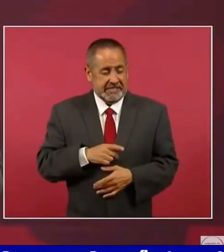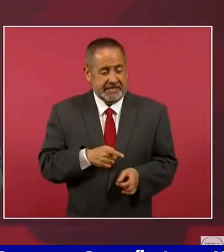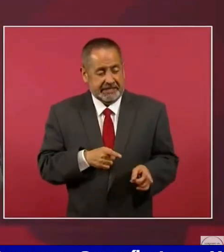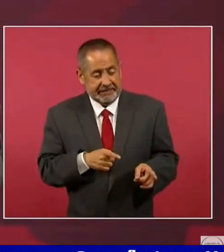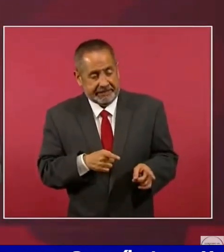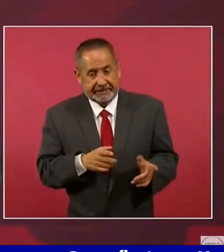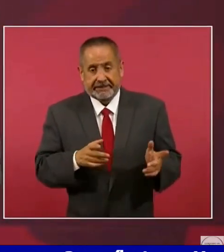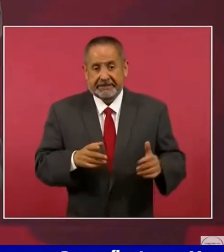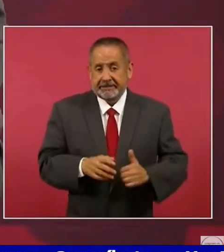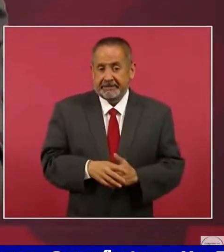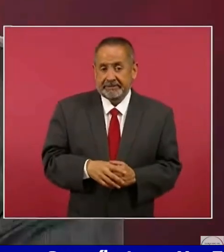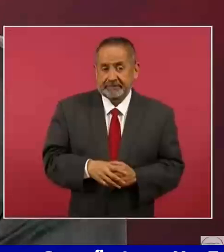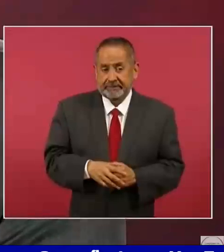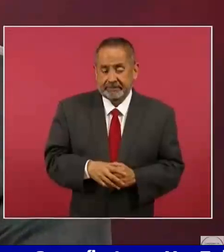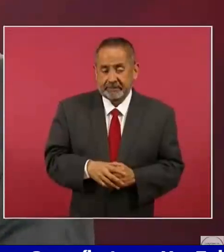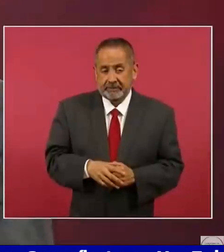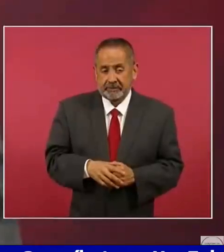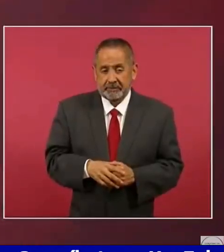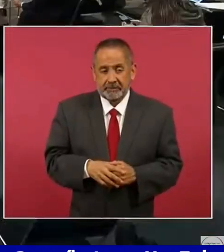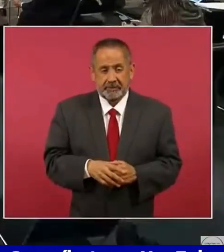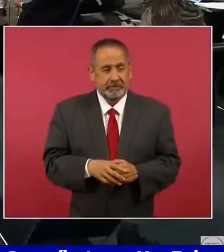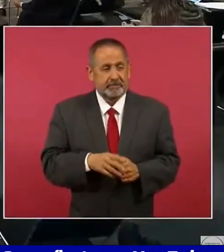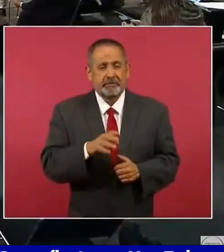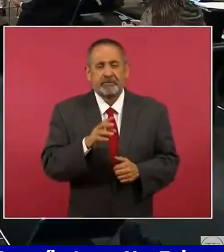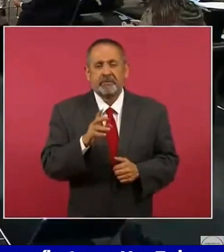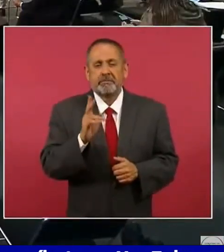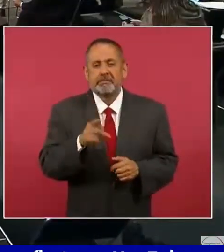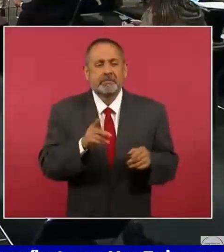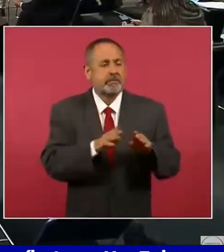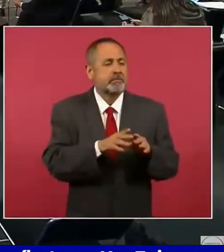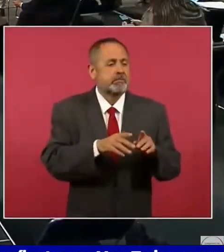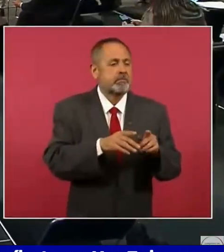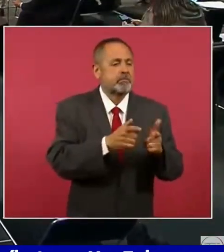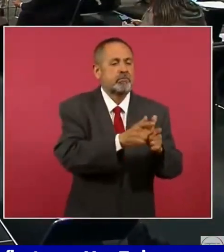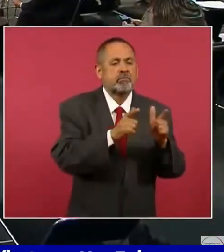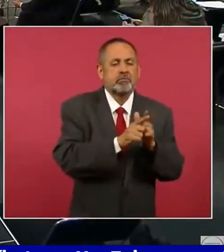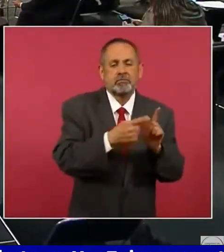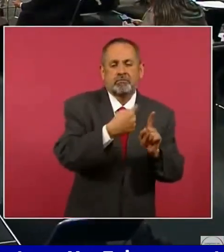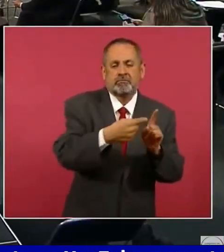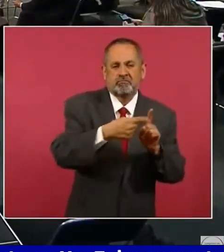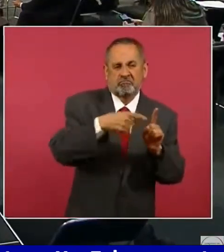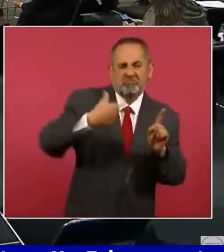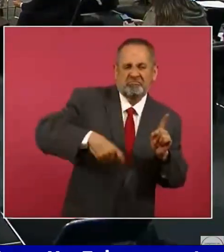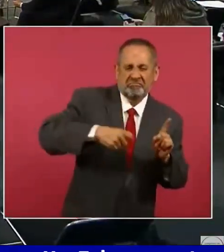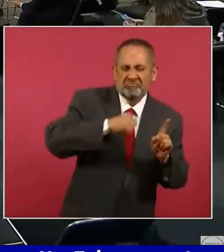son como ciertos sectores, ¿no?, de la clase media, aspiracionistas.